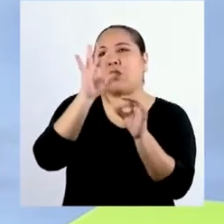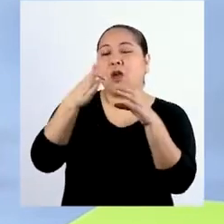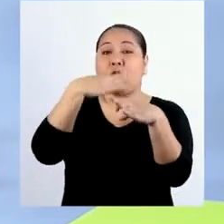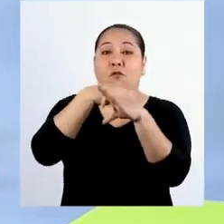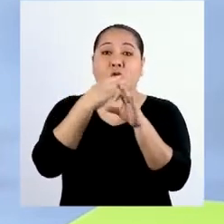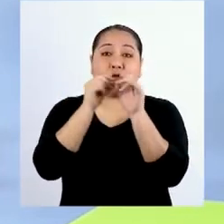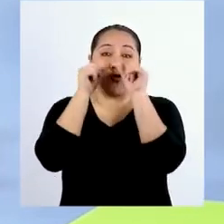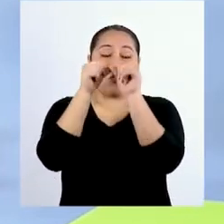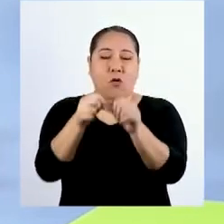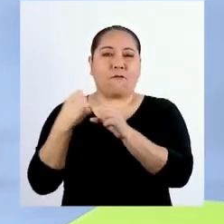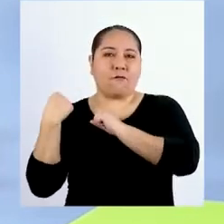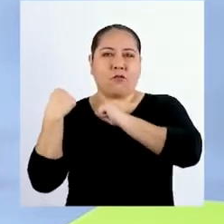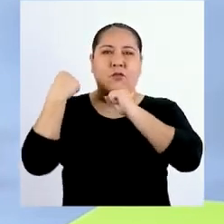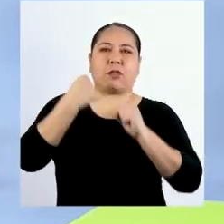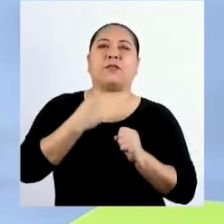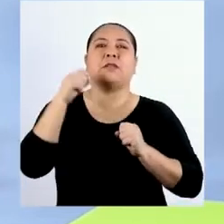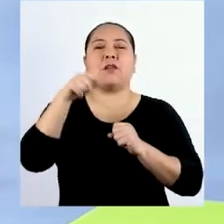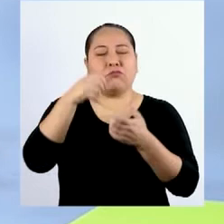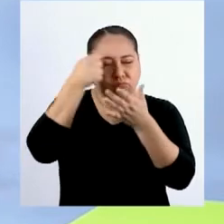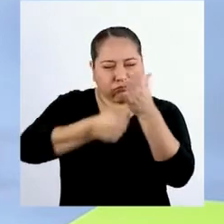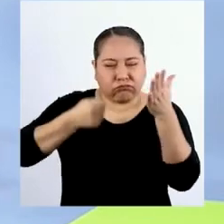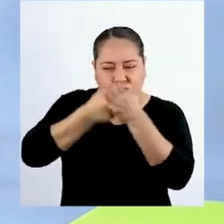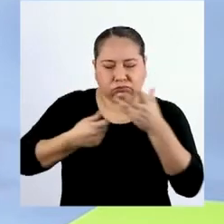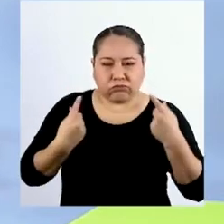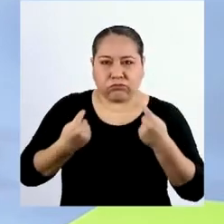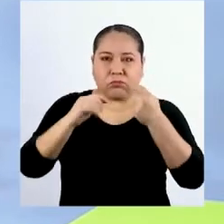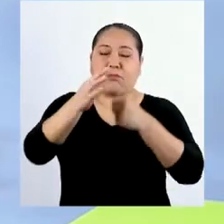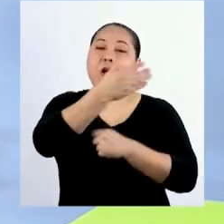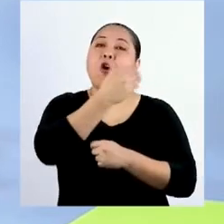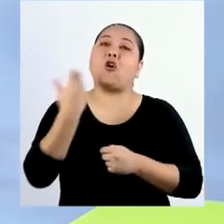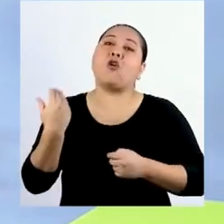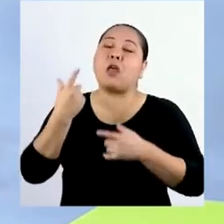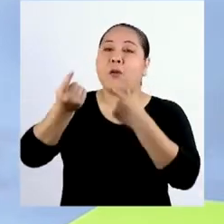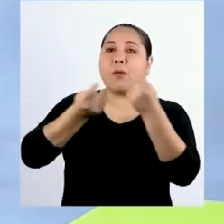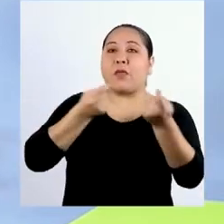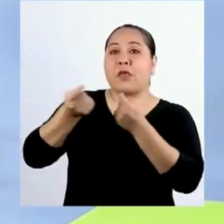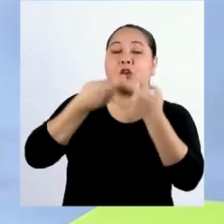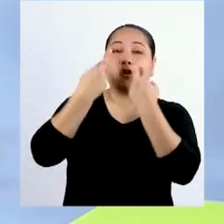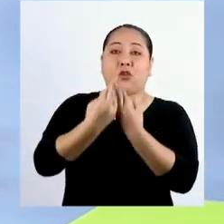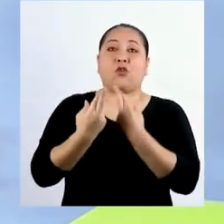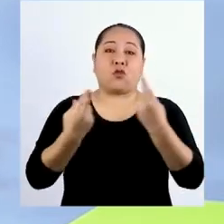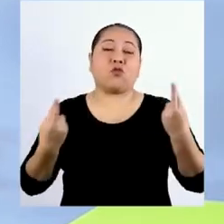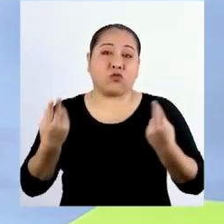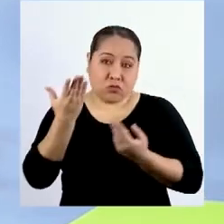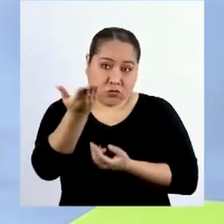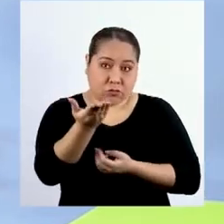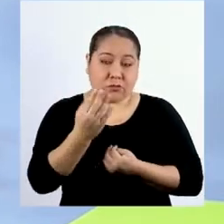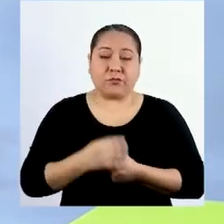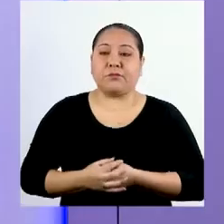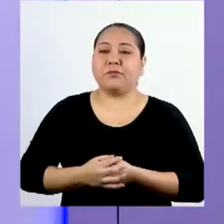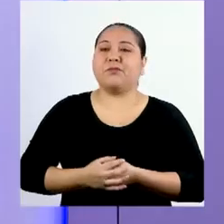formas de seguir fortaleciendo nuestro emprendimiento y mejorar el manejo de los recursos que tenemos.